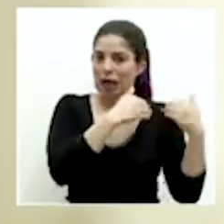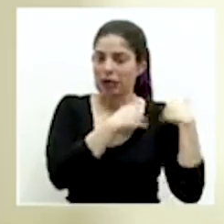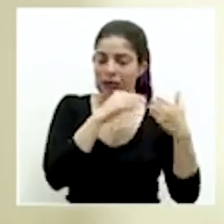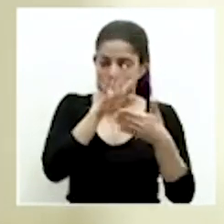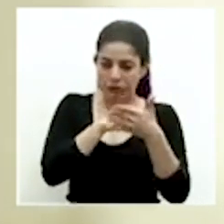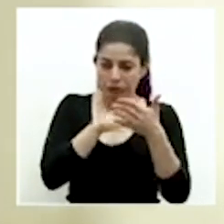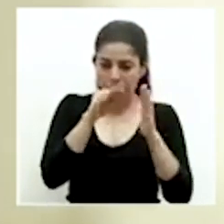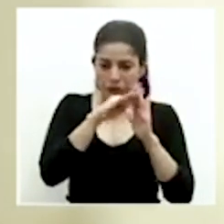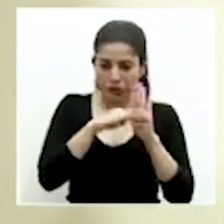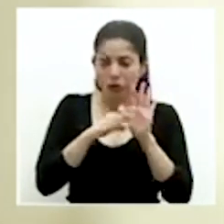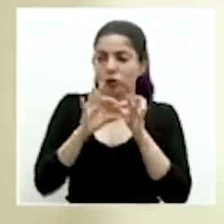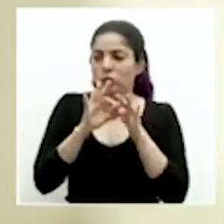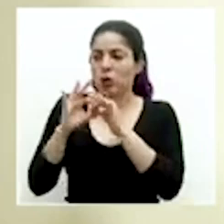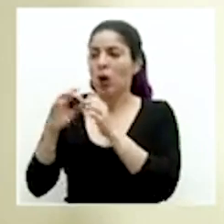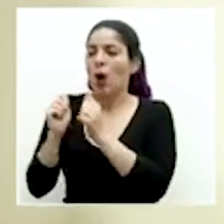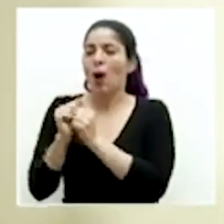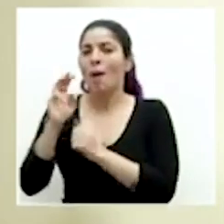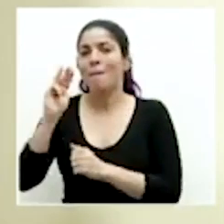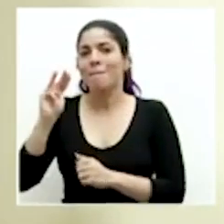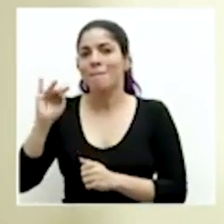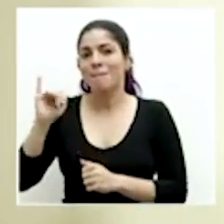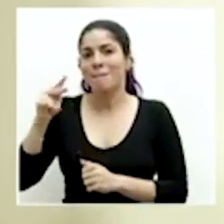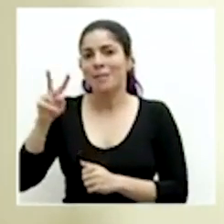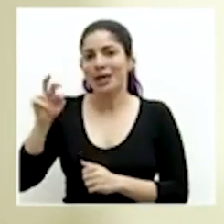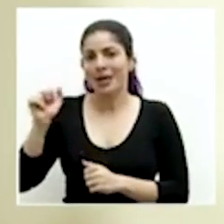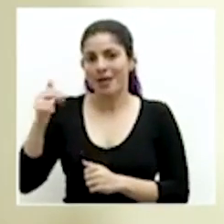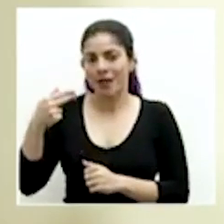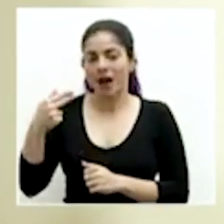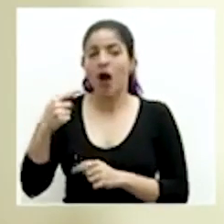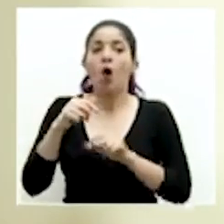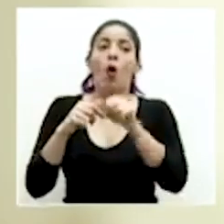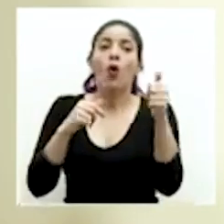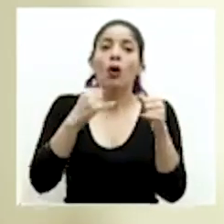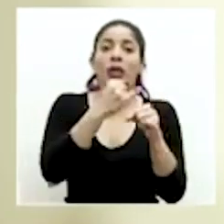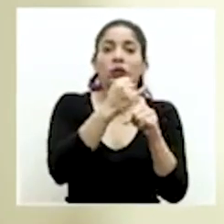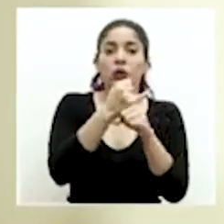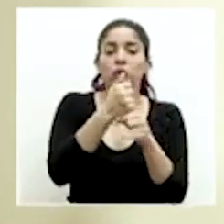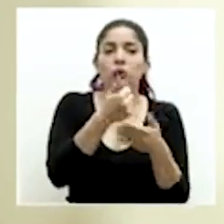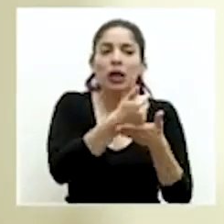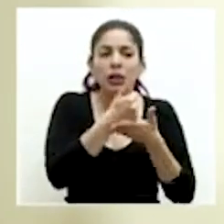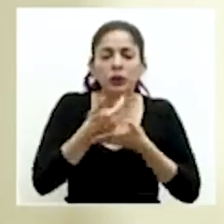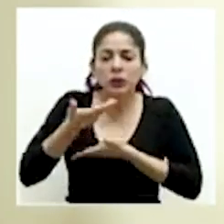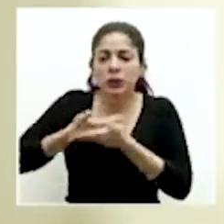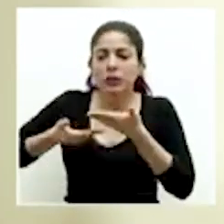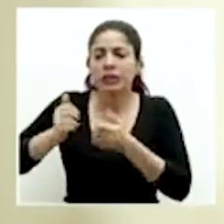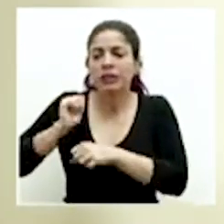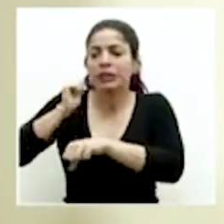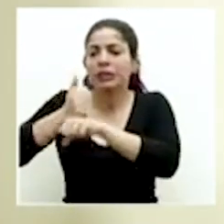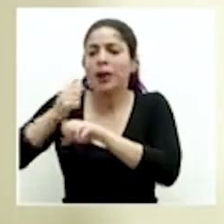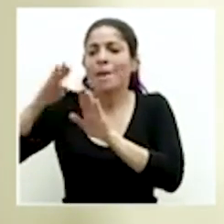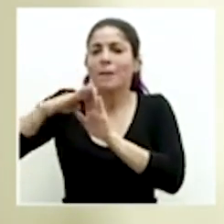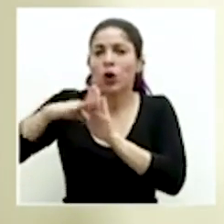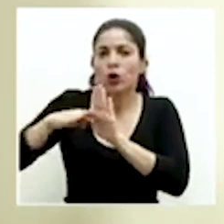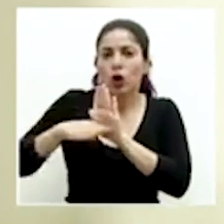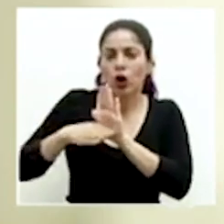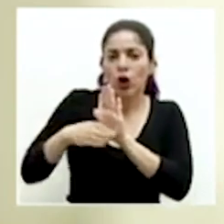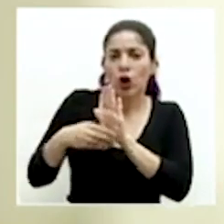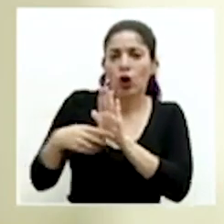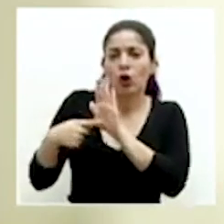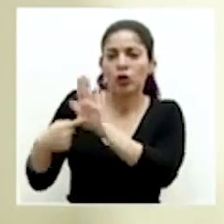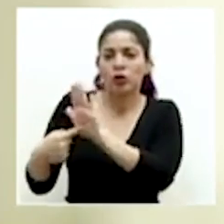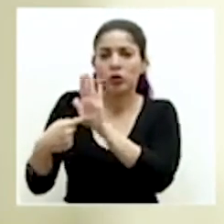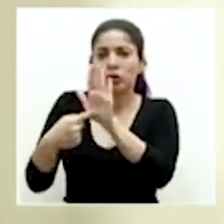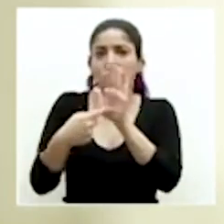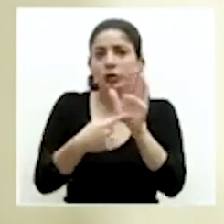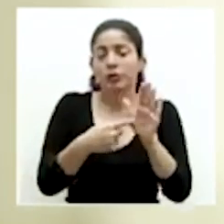coordinado con el MIVA y con otras entidades justamente que permiten mantener diferentes protocolos y flujos en caso